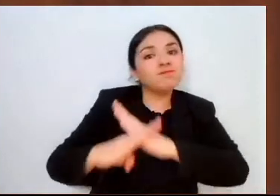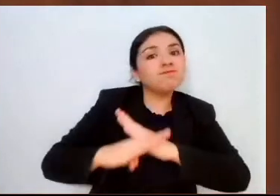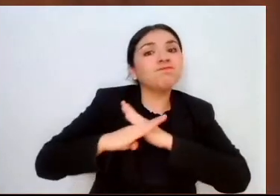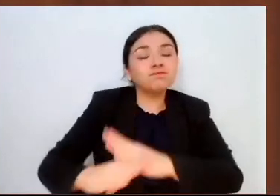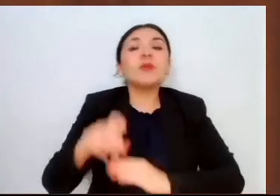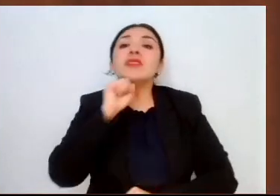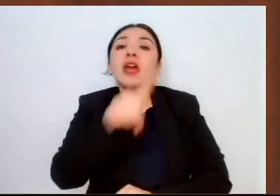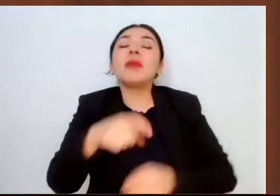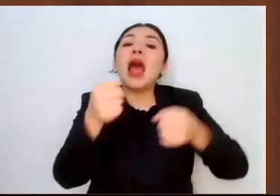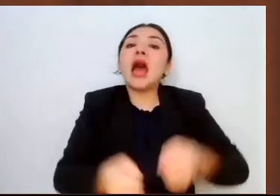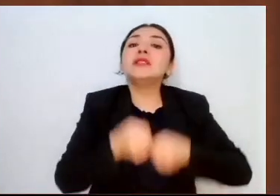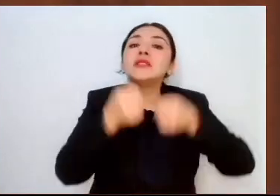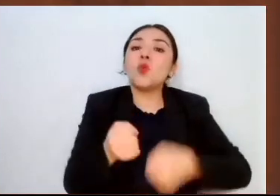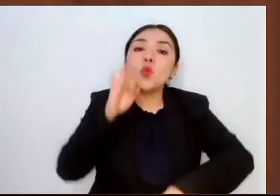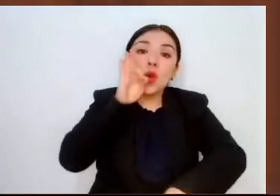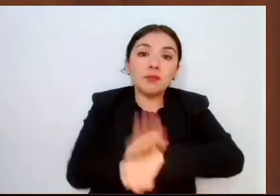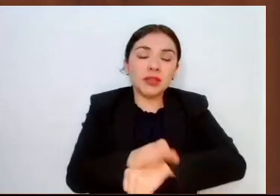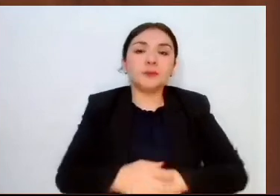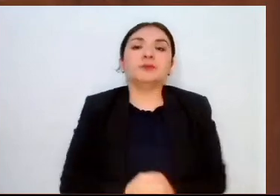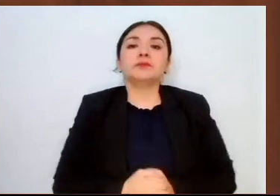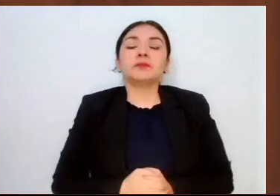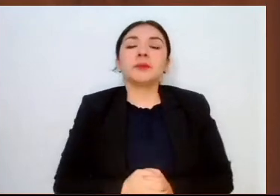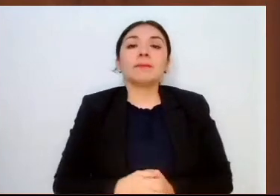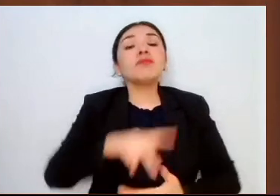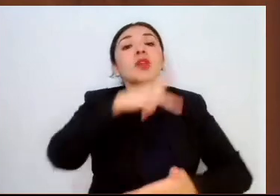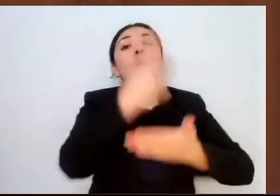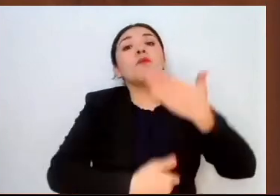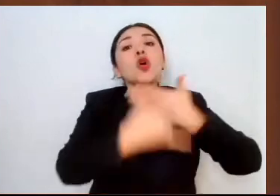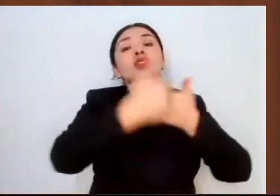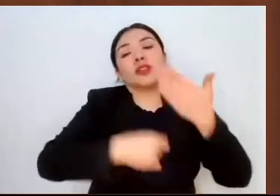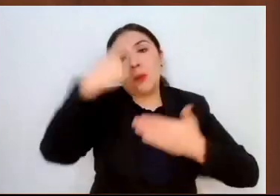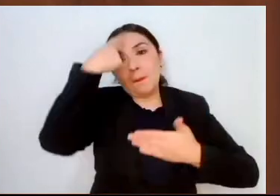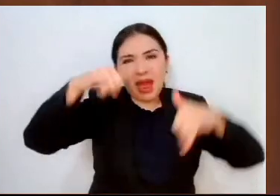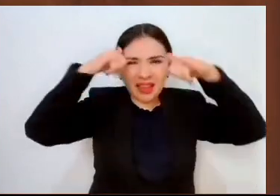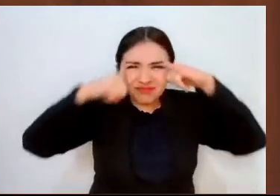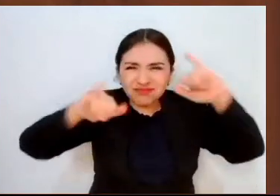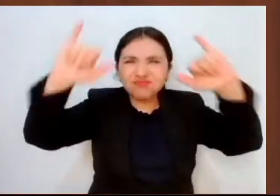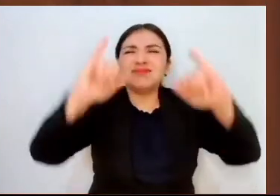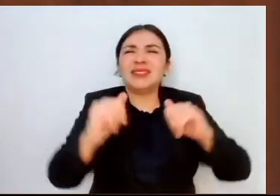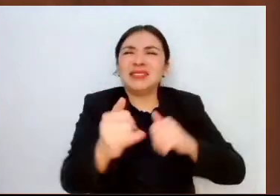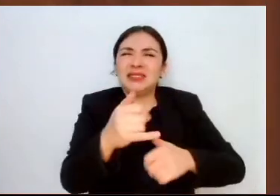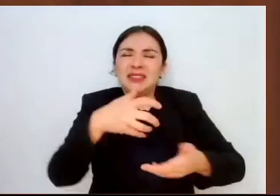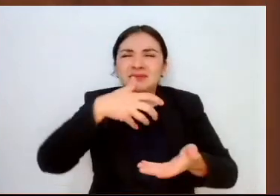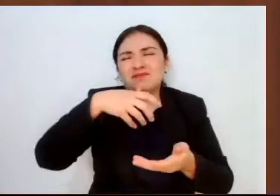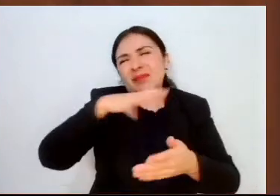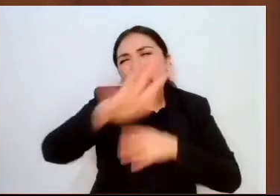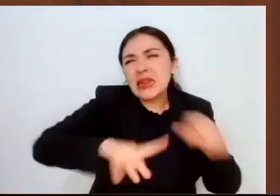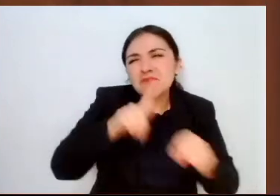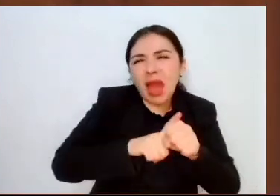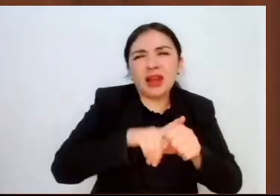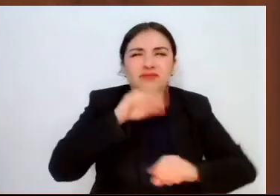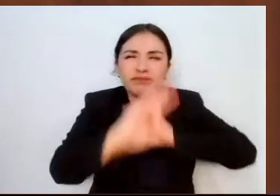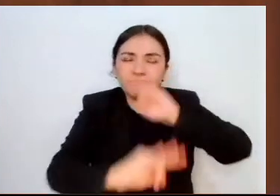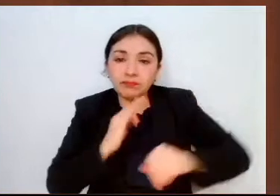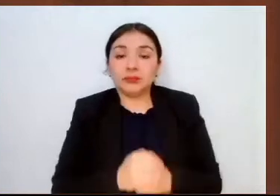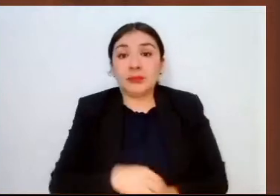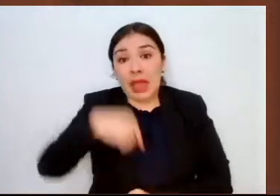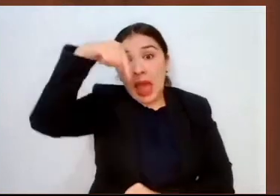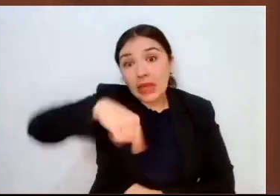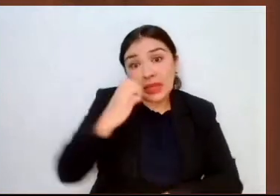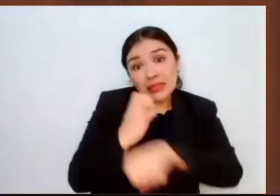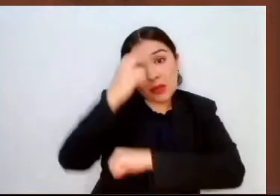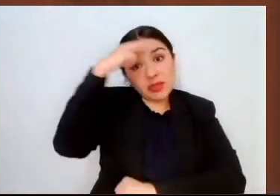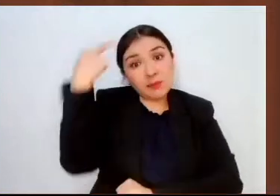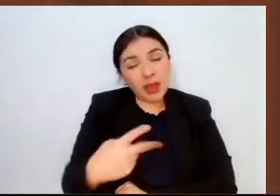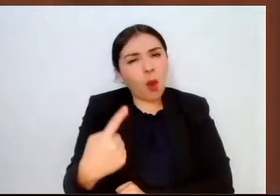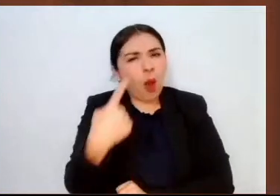aseguramiento. Proyecto estratégico ganadero. La ganadería estatal se distingue por